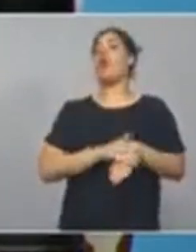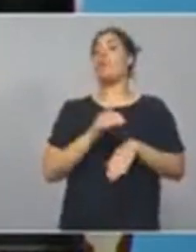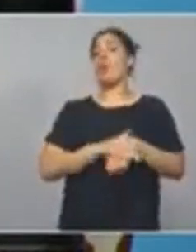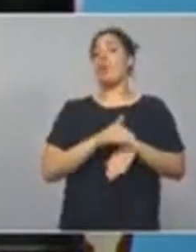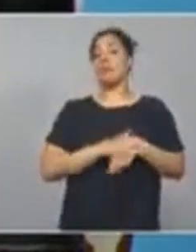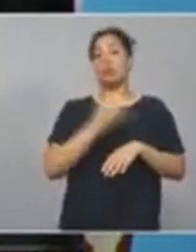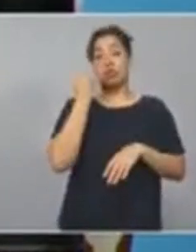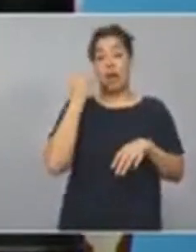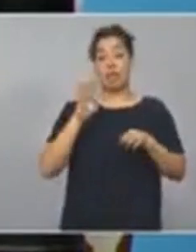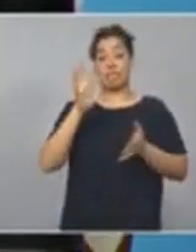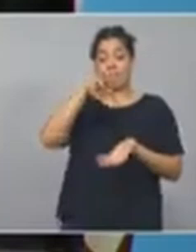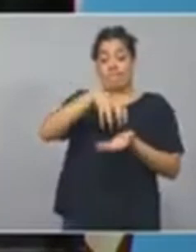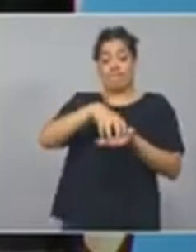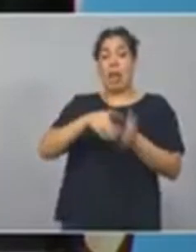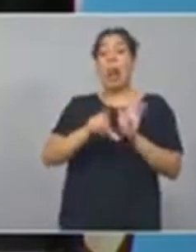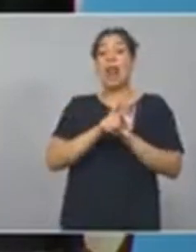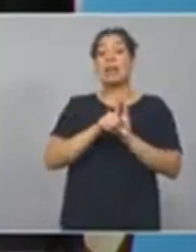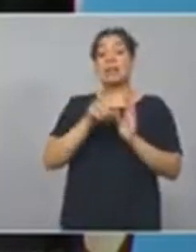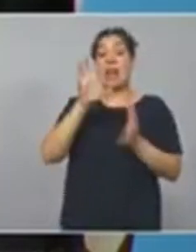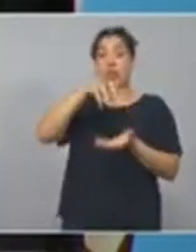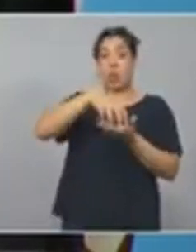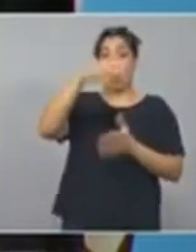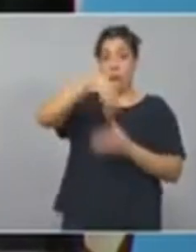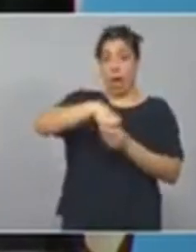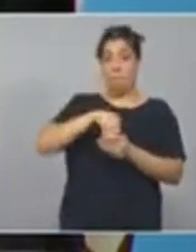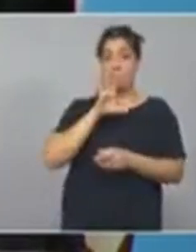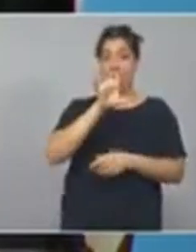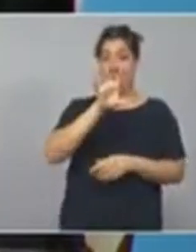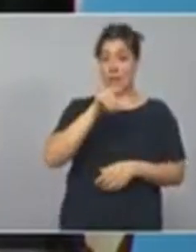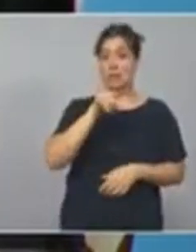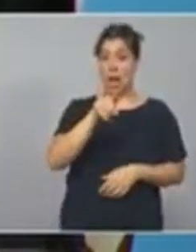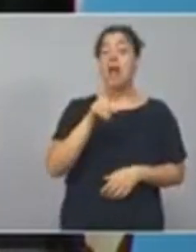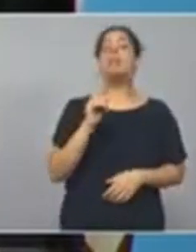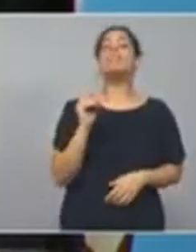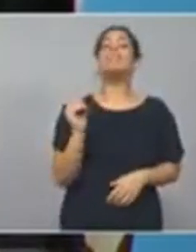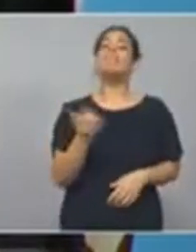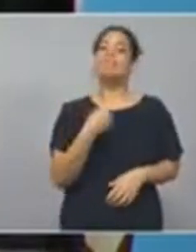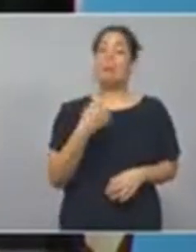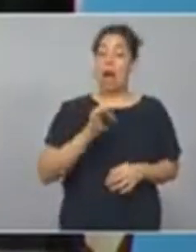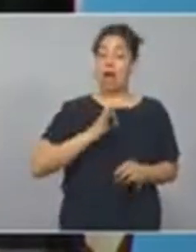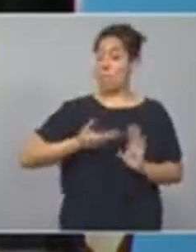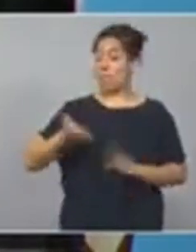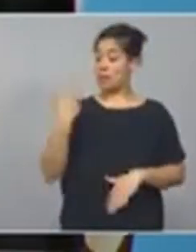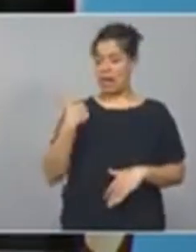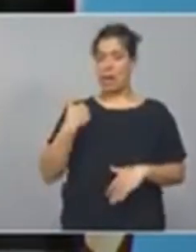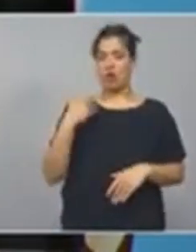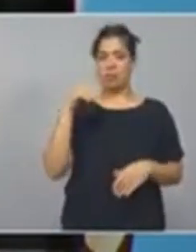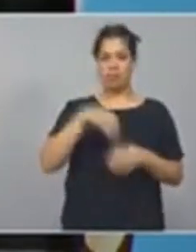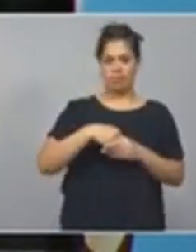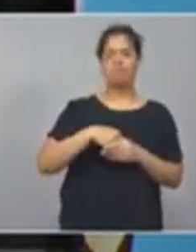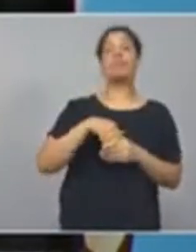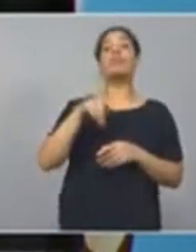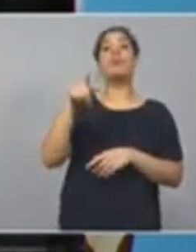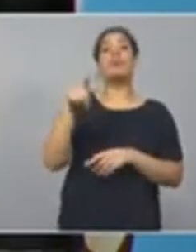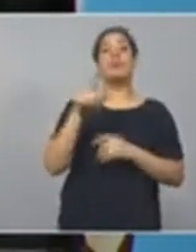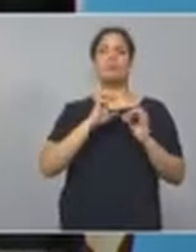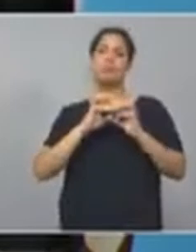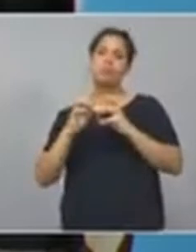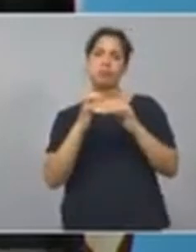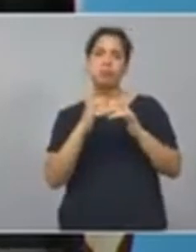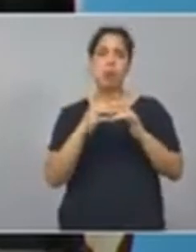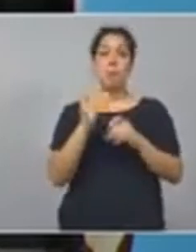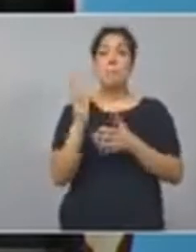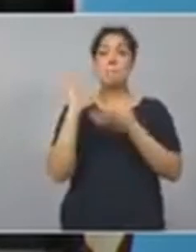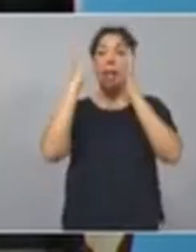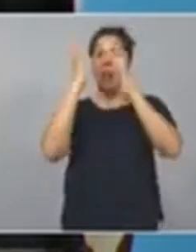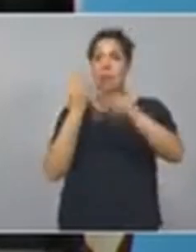la legislatura provincial el año pasado, antes de que se conocieran las medidas de mi ley y sus resultados, es